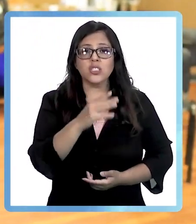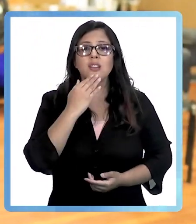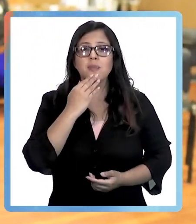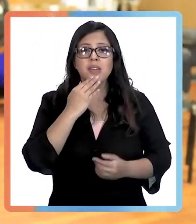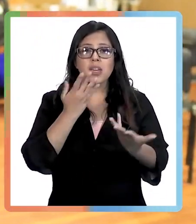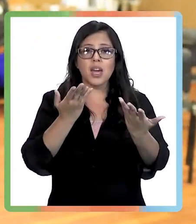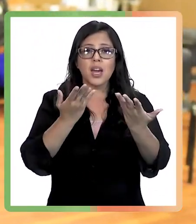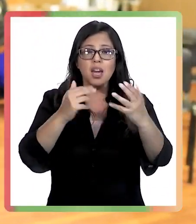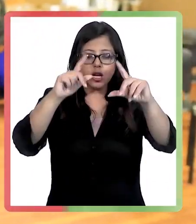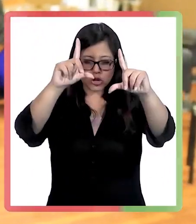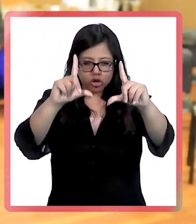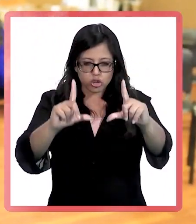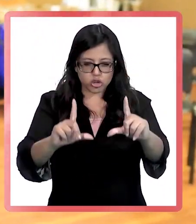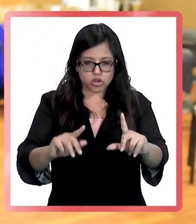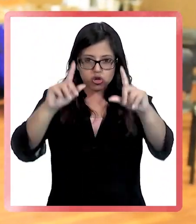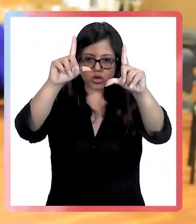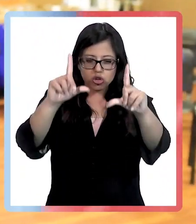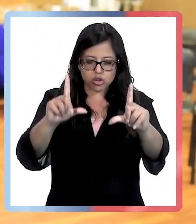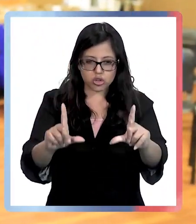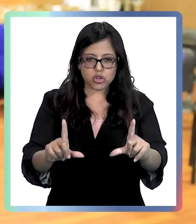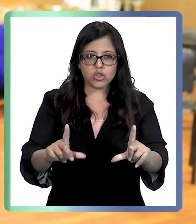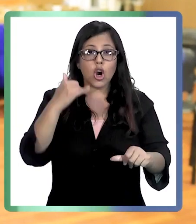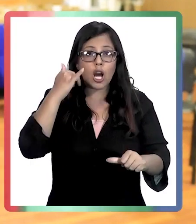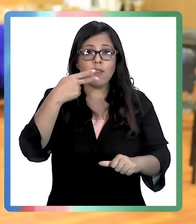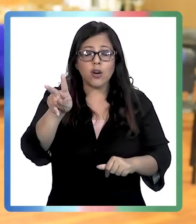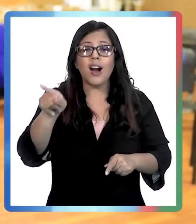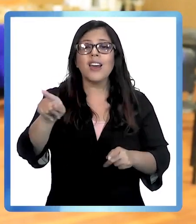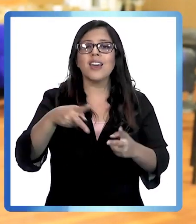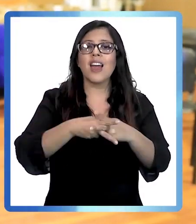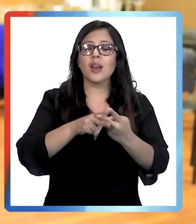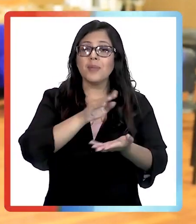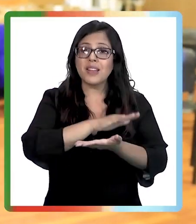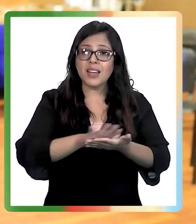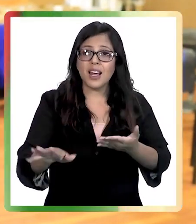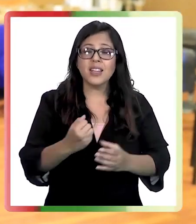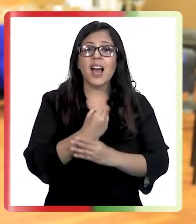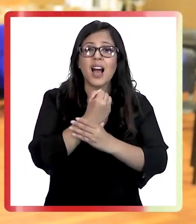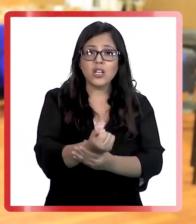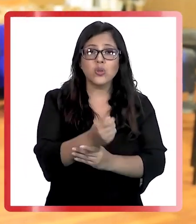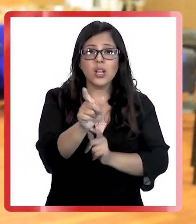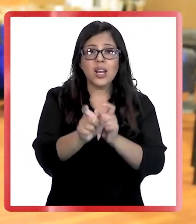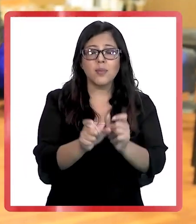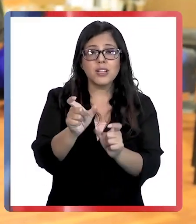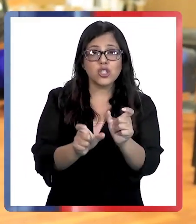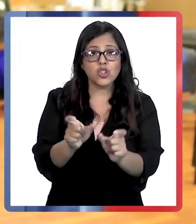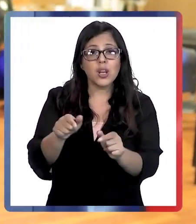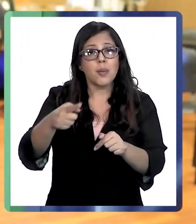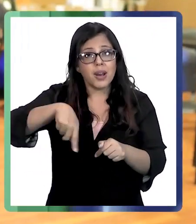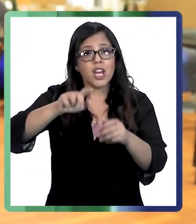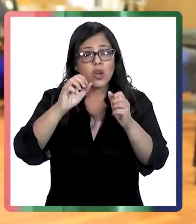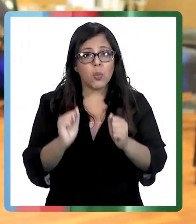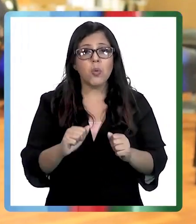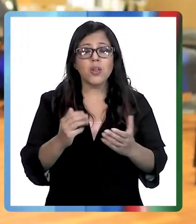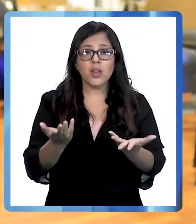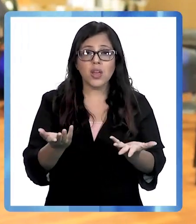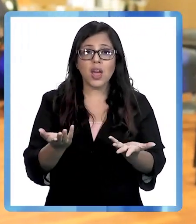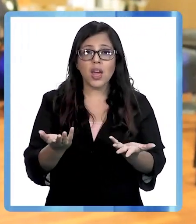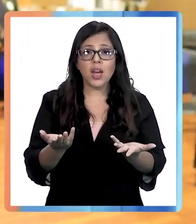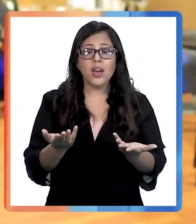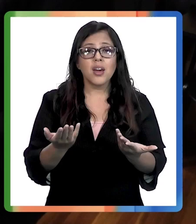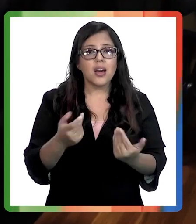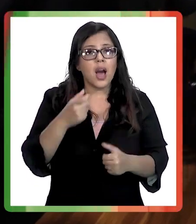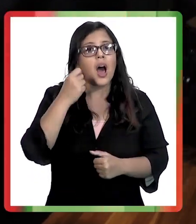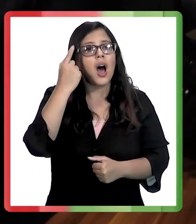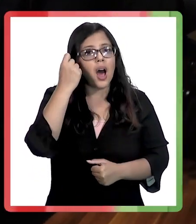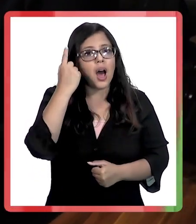escanear con su teléfono, ese tipo de herramientas que son gratuitas, finalmente ayudan a los mismos vecinos para que ellos puedan manejarse